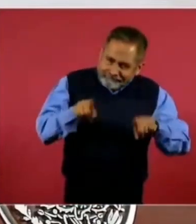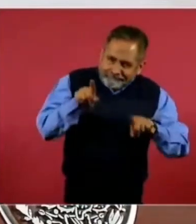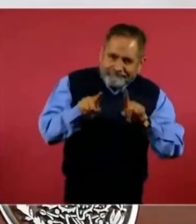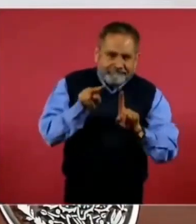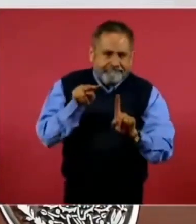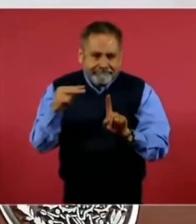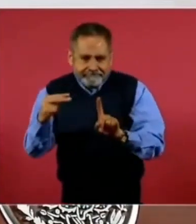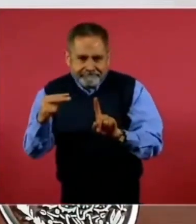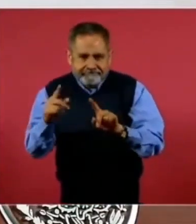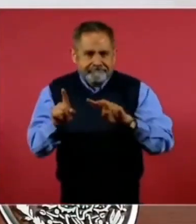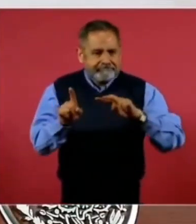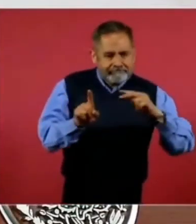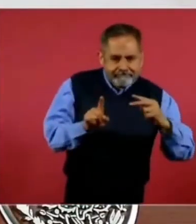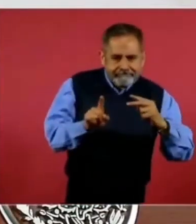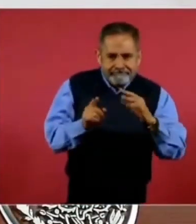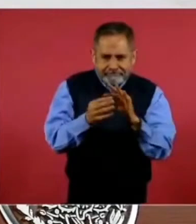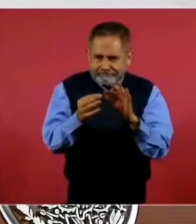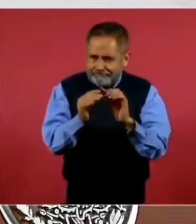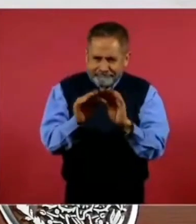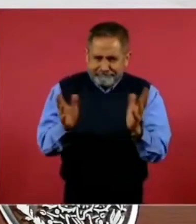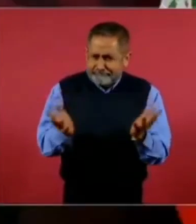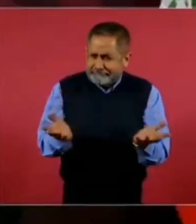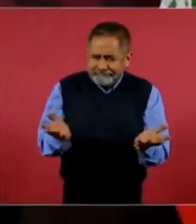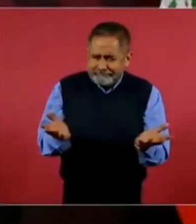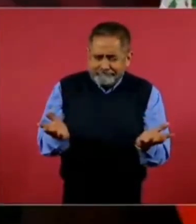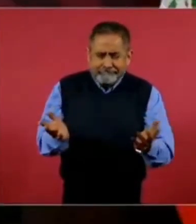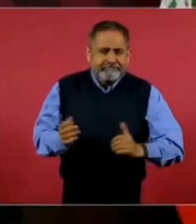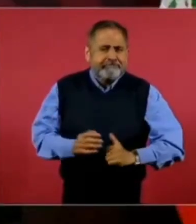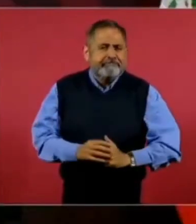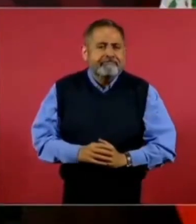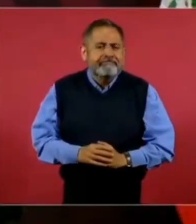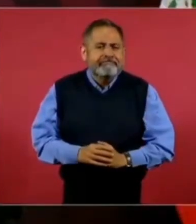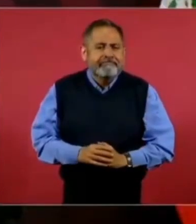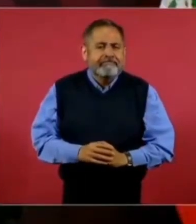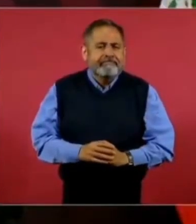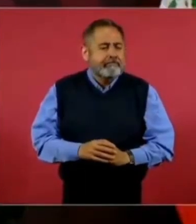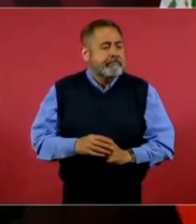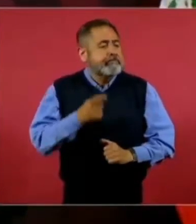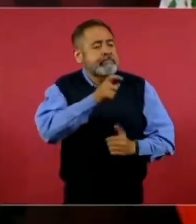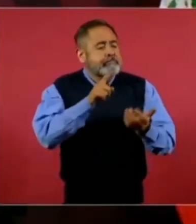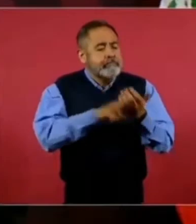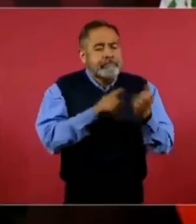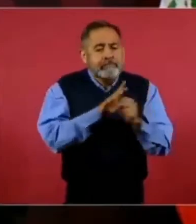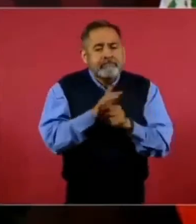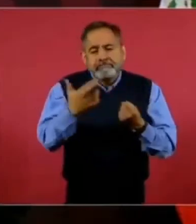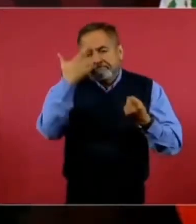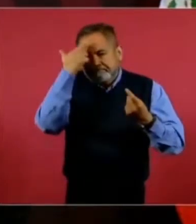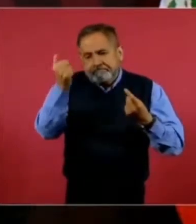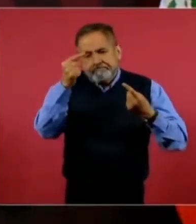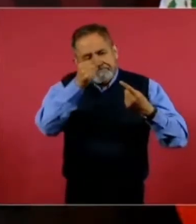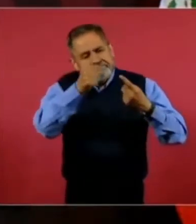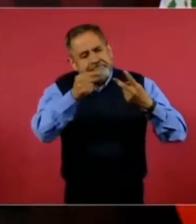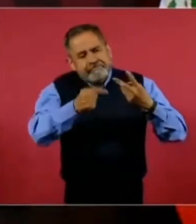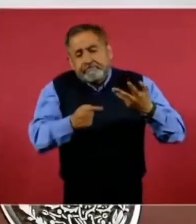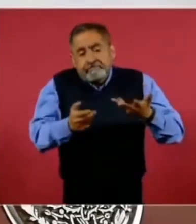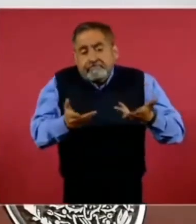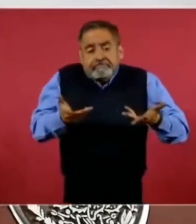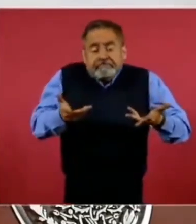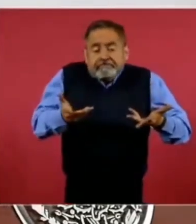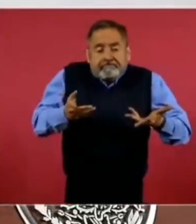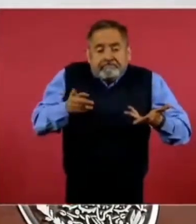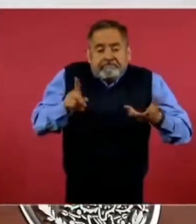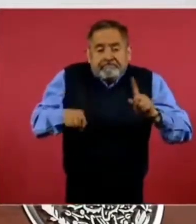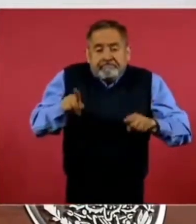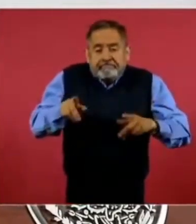lo que puedan argumentar, porque ya